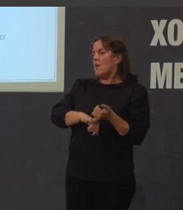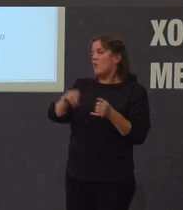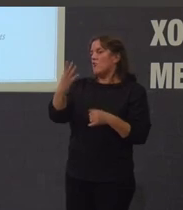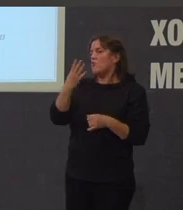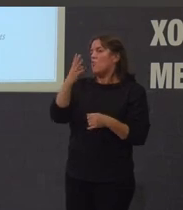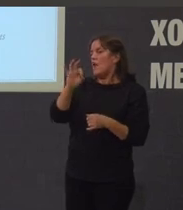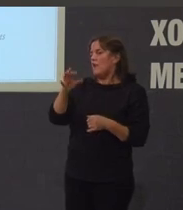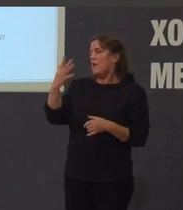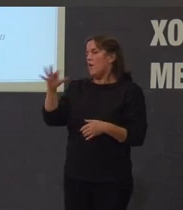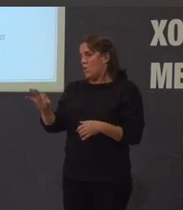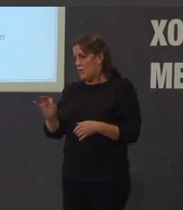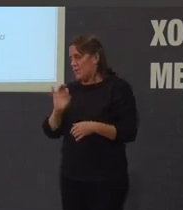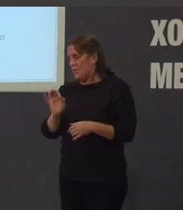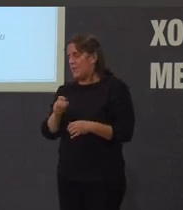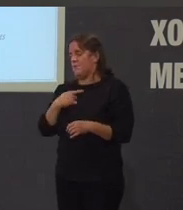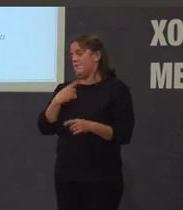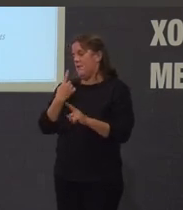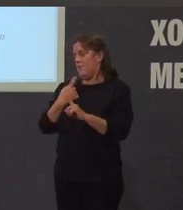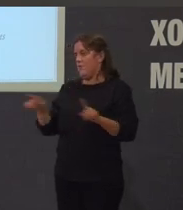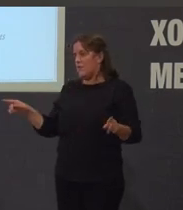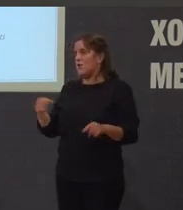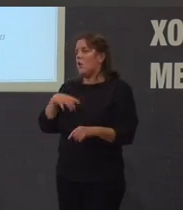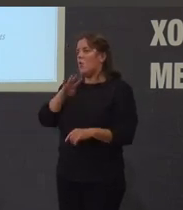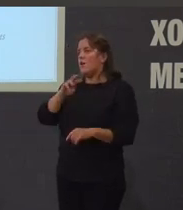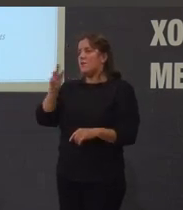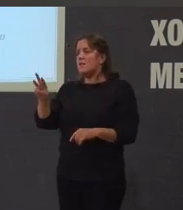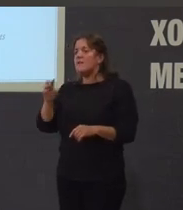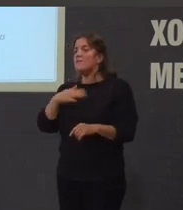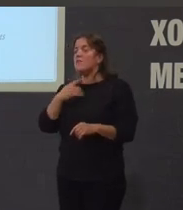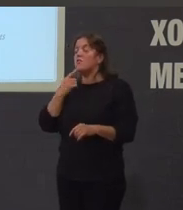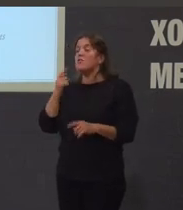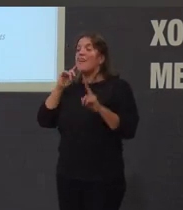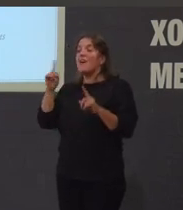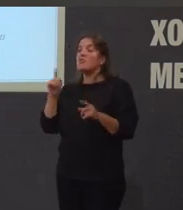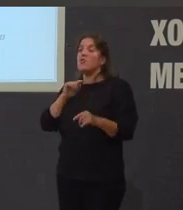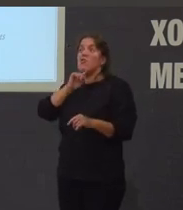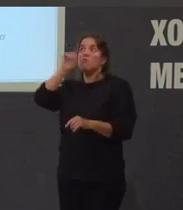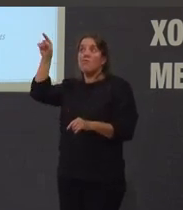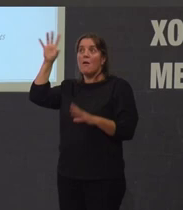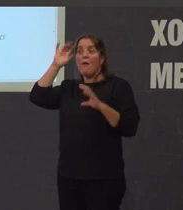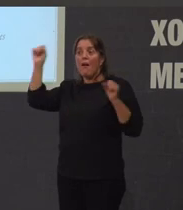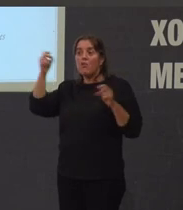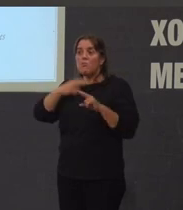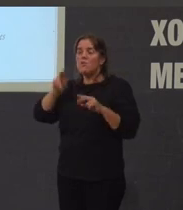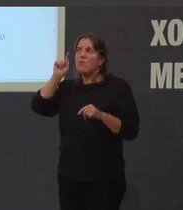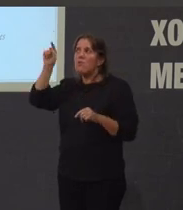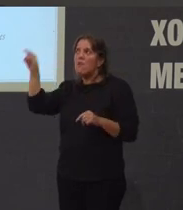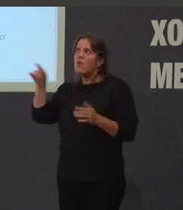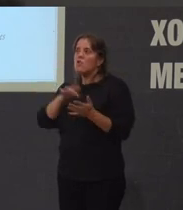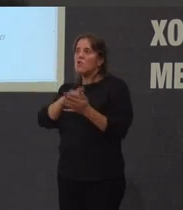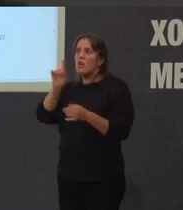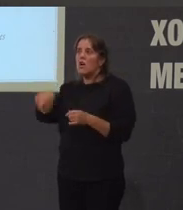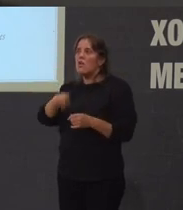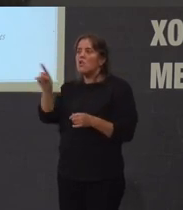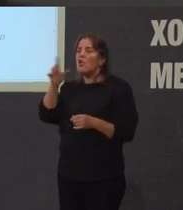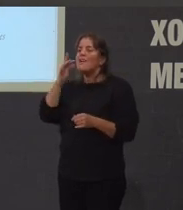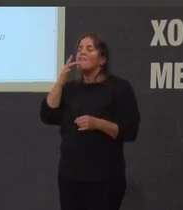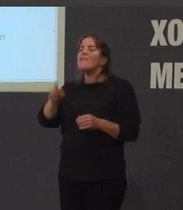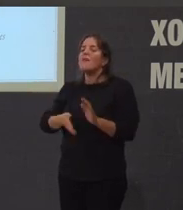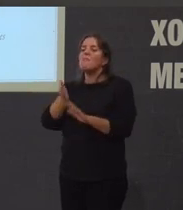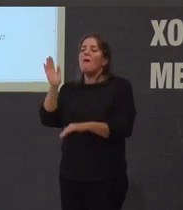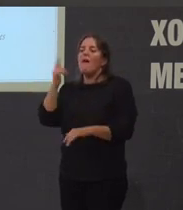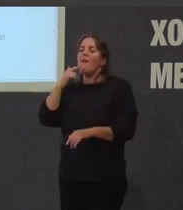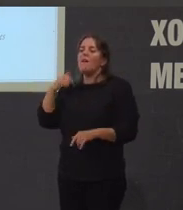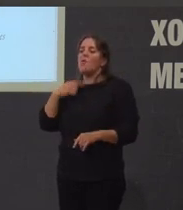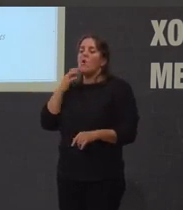40 e 50 sobre todo no 43 en tona onde non chegaron os embaixadores políticos chegaron as mulleres de